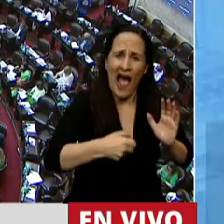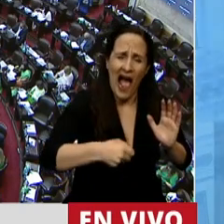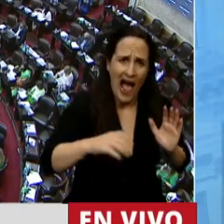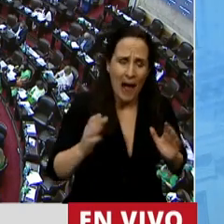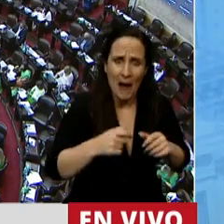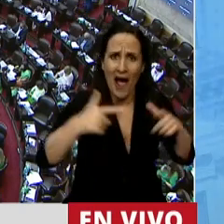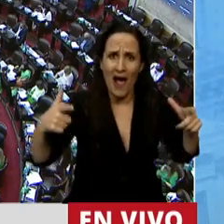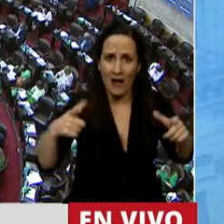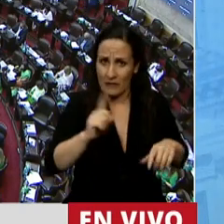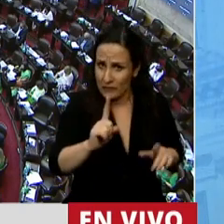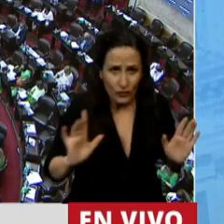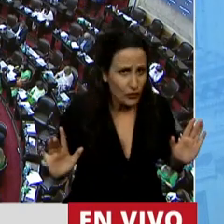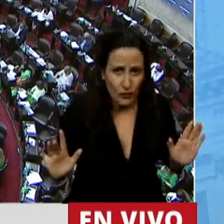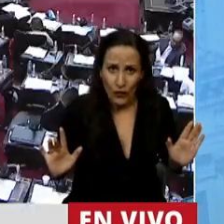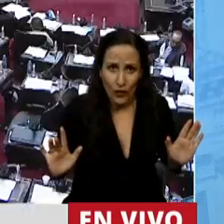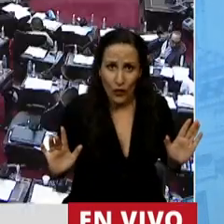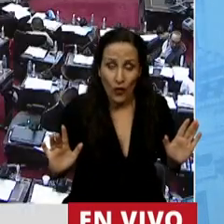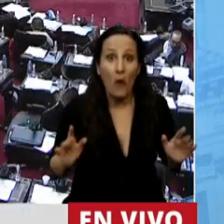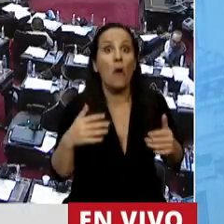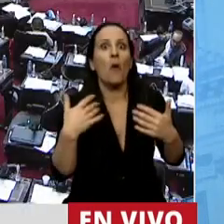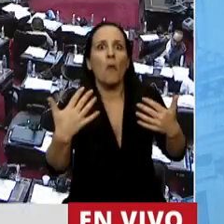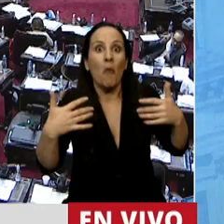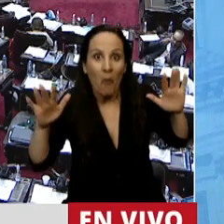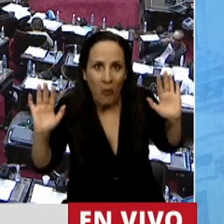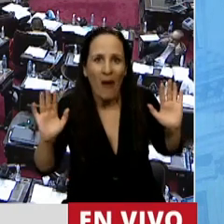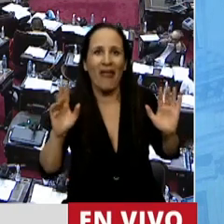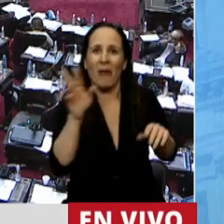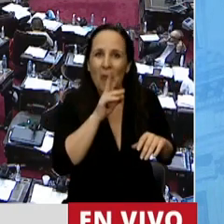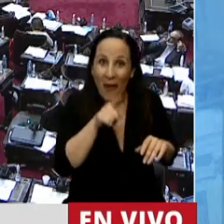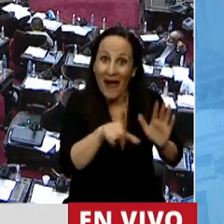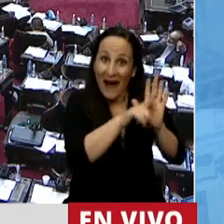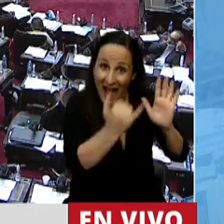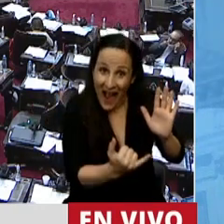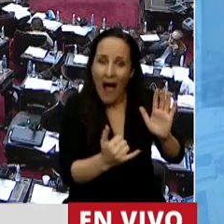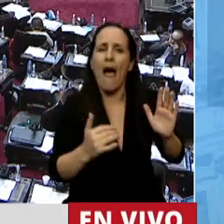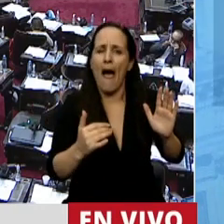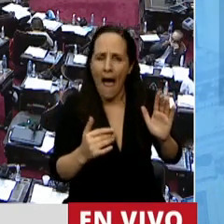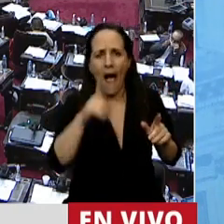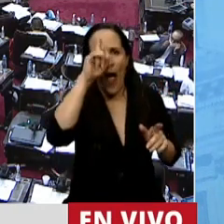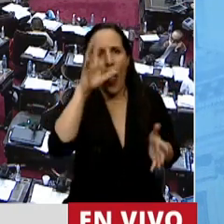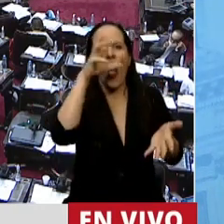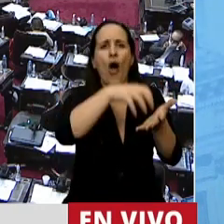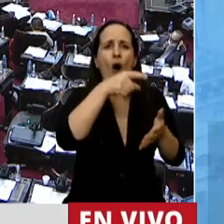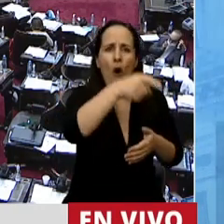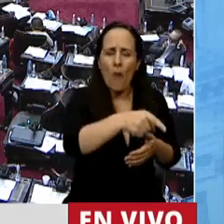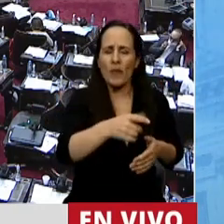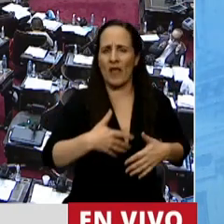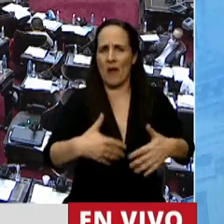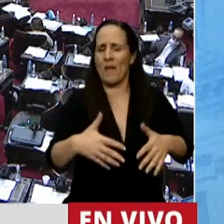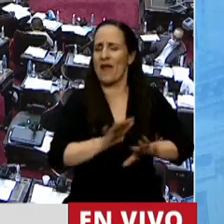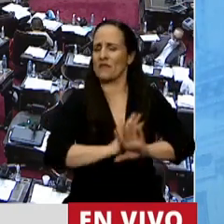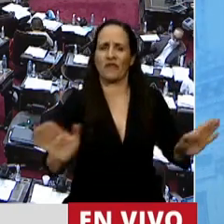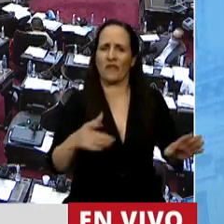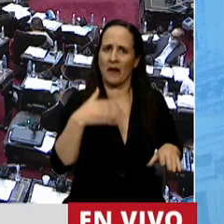la posibilidad de poder interrumpir su embarazo en un hospital gratuito y